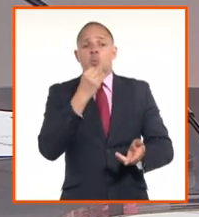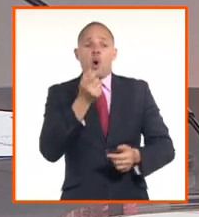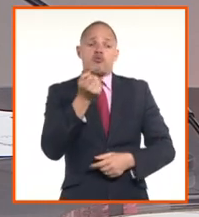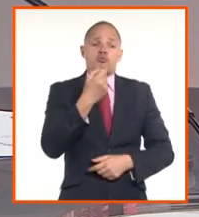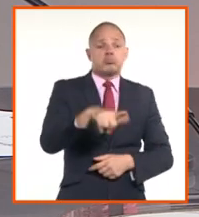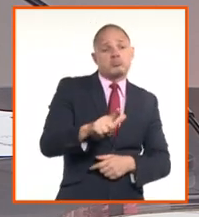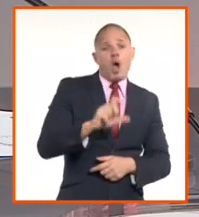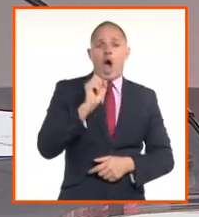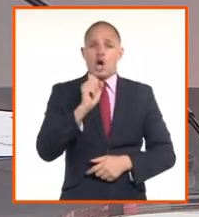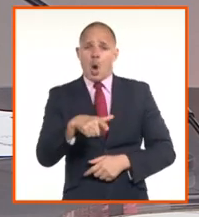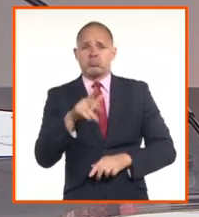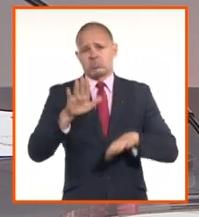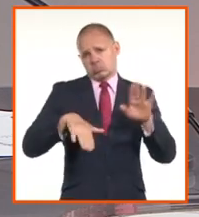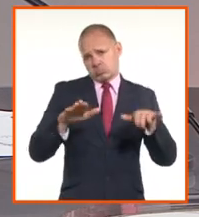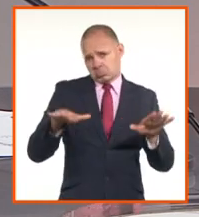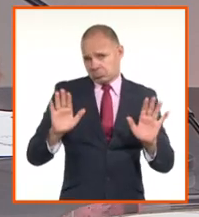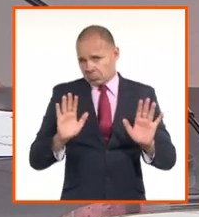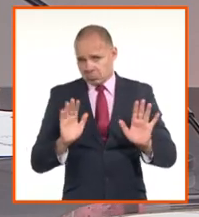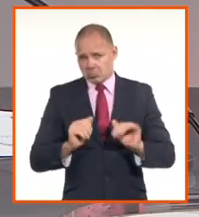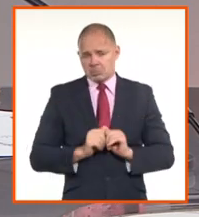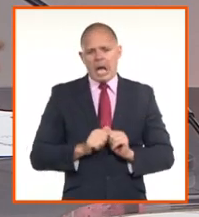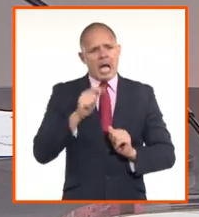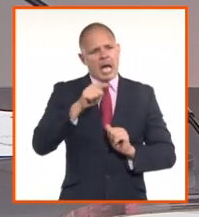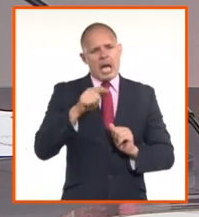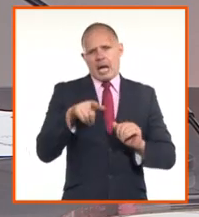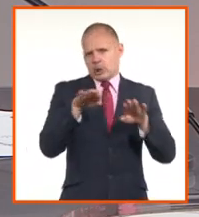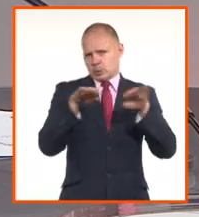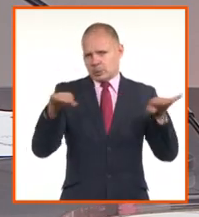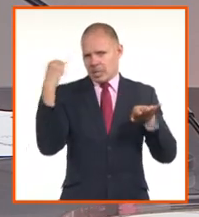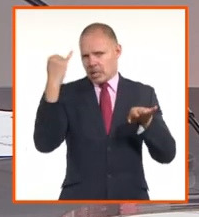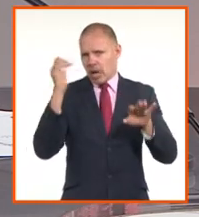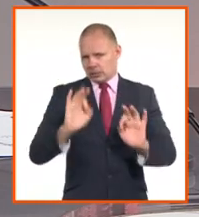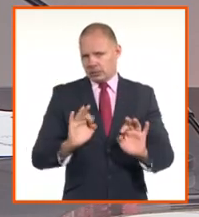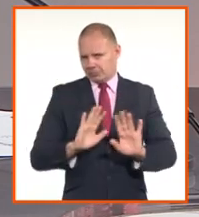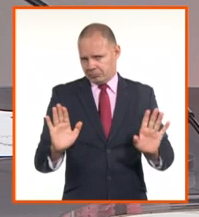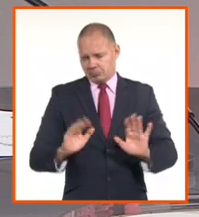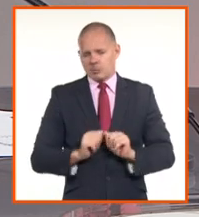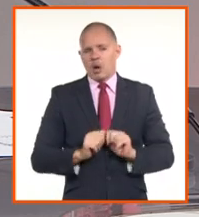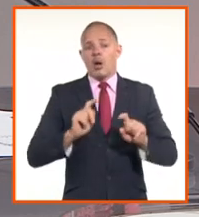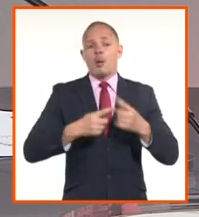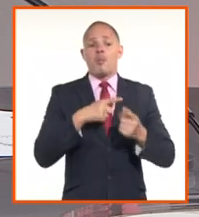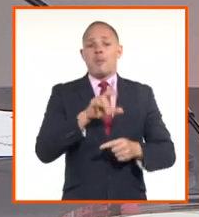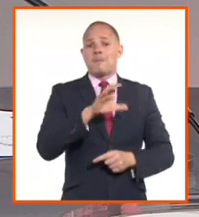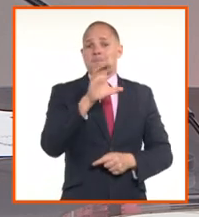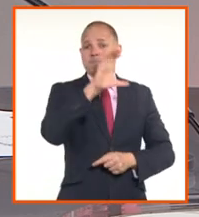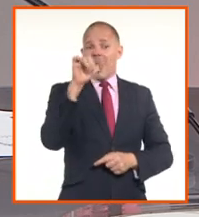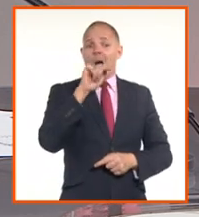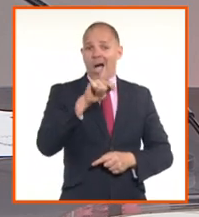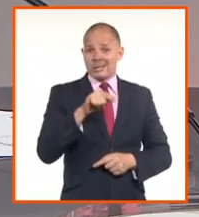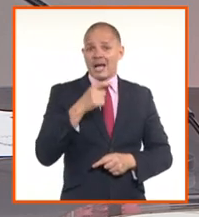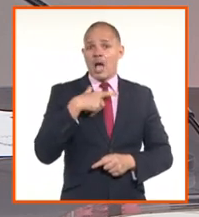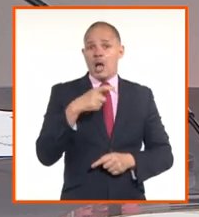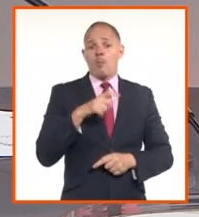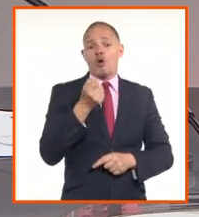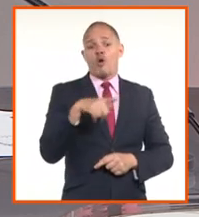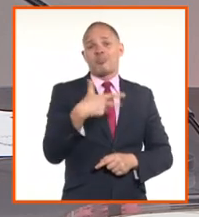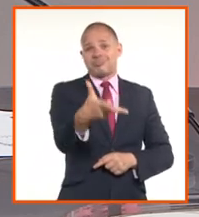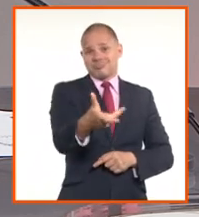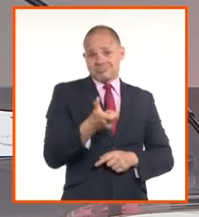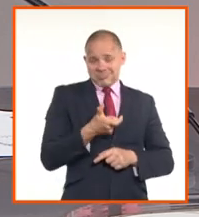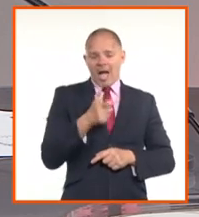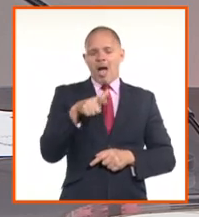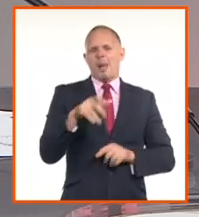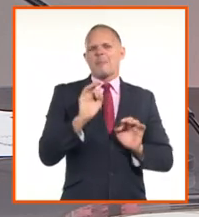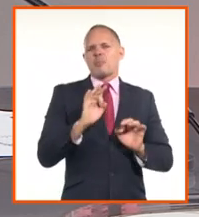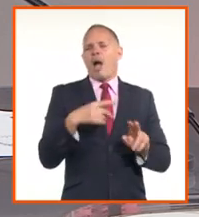venta, que es un margen que se establece, una norma internacional porque de ahí los bancos recuperan los ingresos que necesitan para